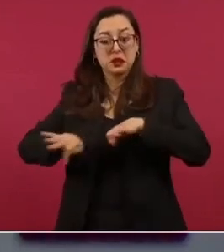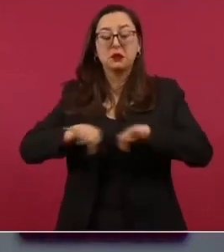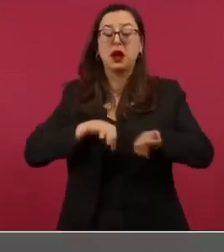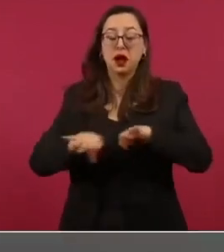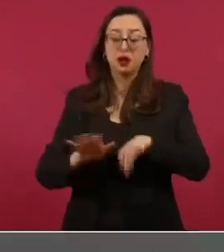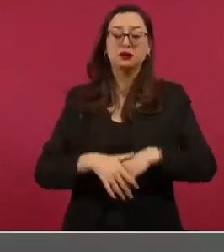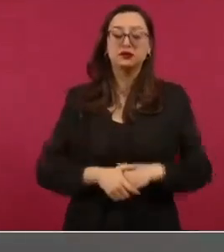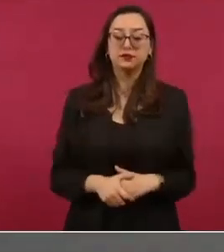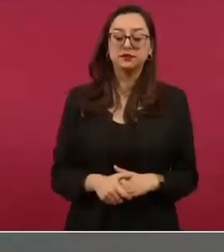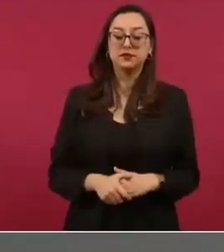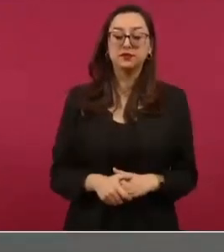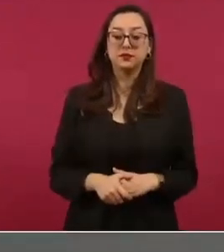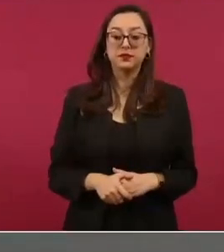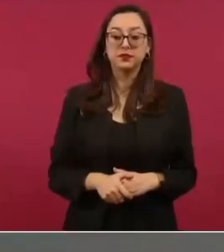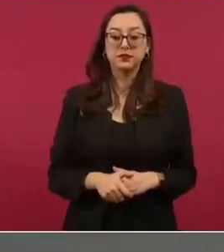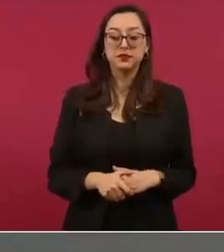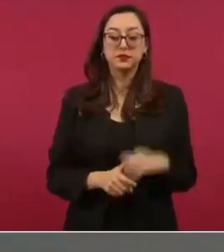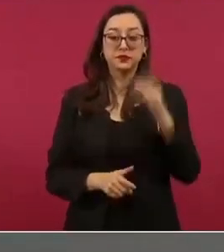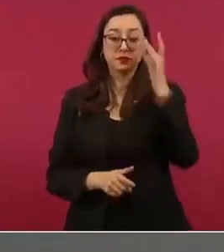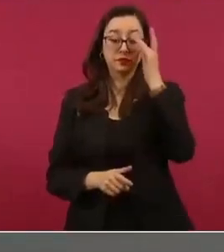tres millones